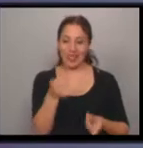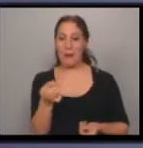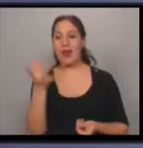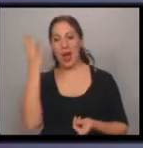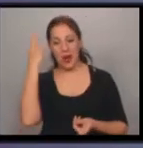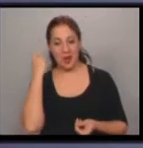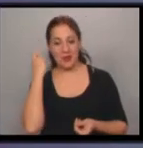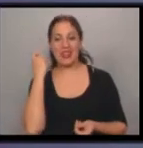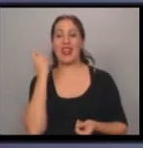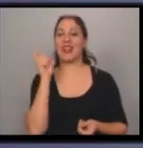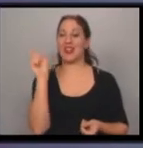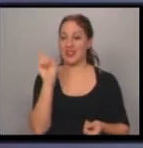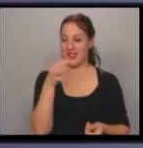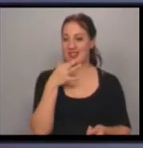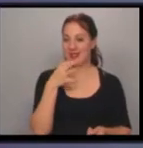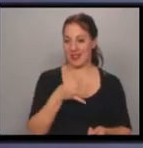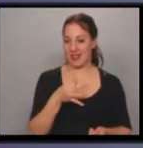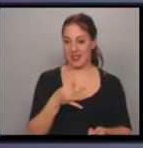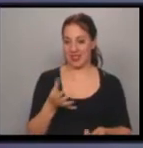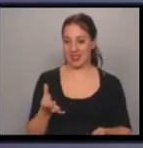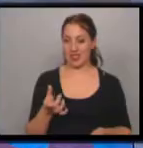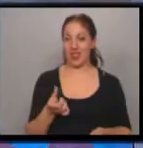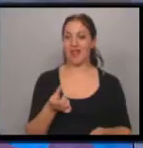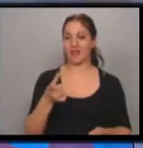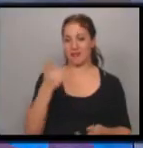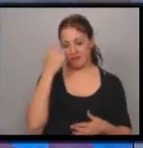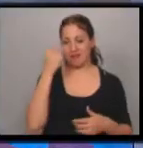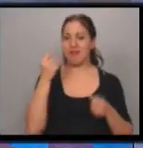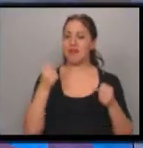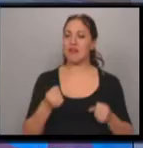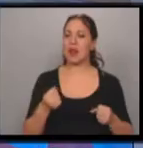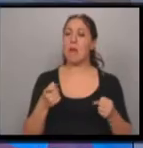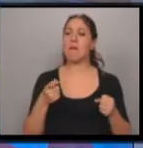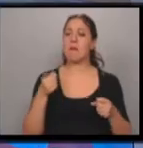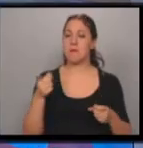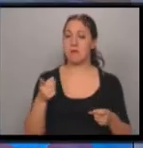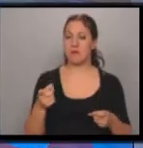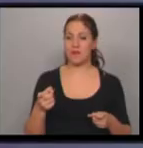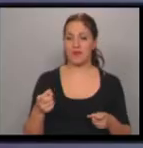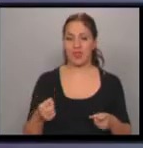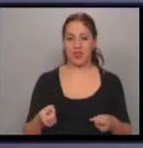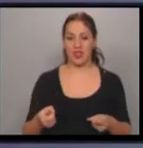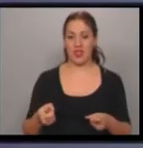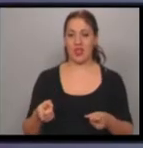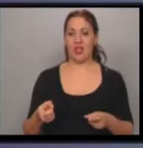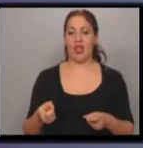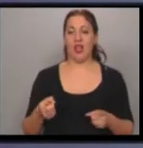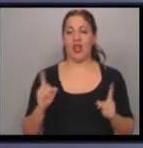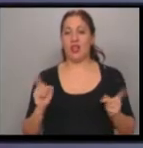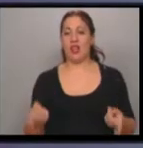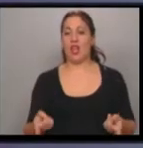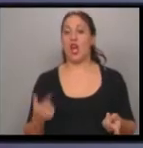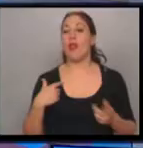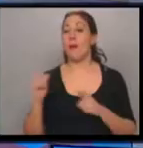No, es la verdad. no, lo que digo es cierto. Es un hombre de convicciones, además una... No le gusta la realidad. Lo notable es hasta dijo que no, de polo no